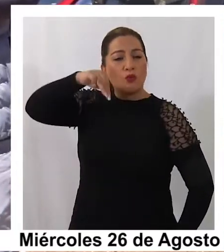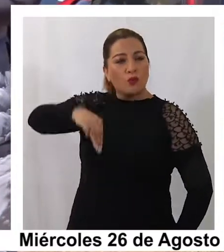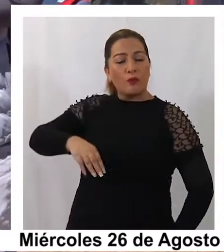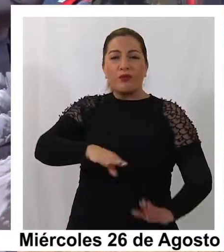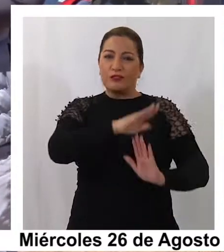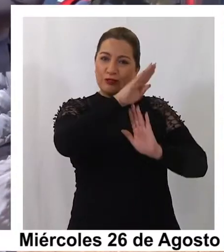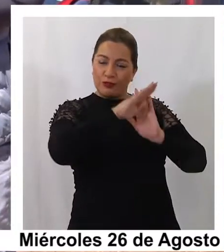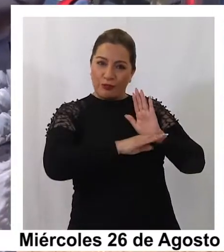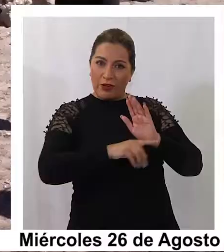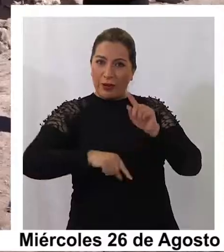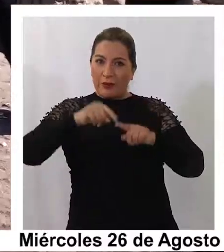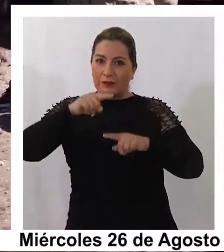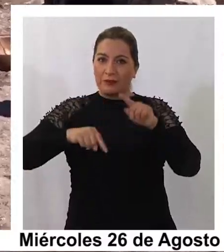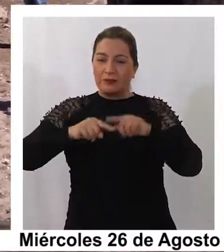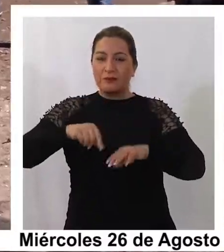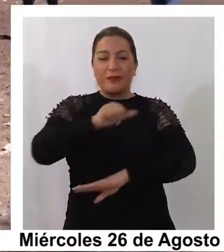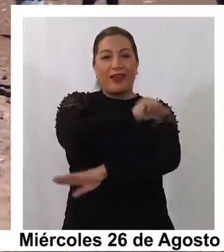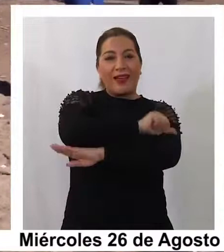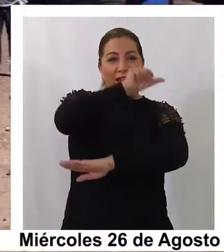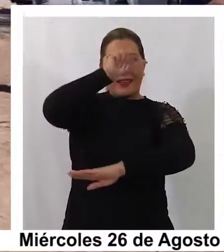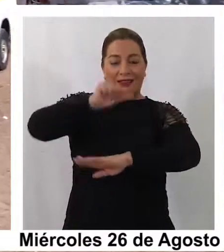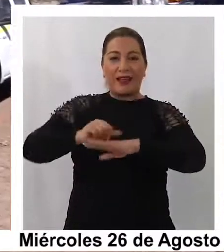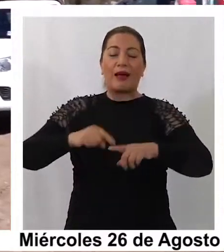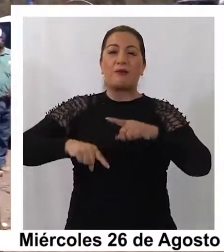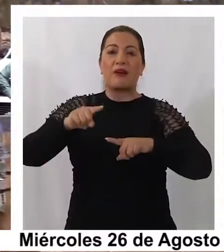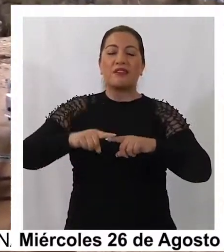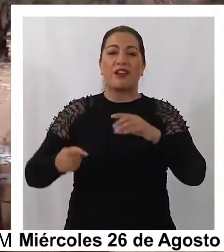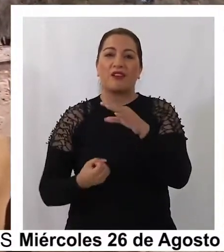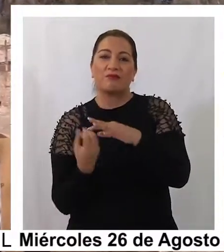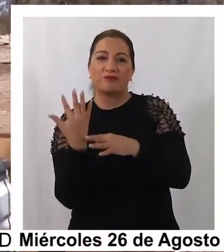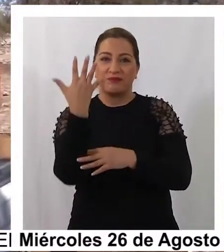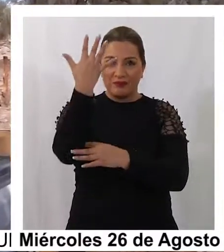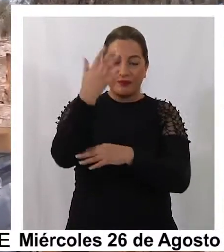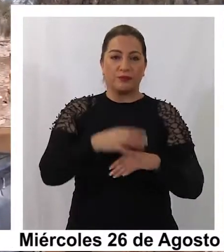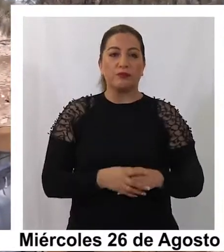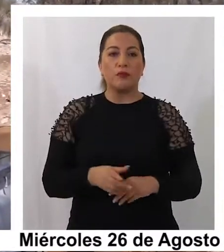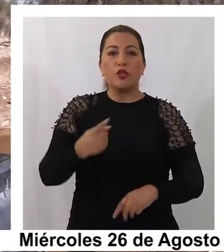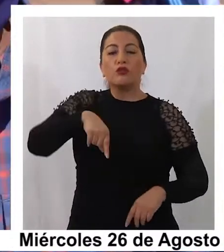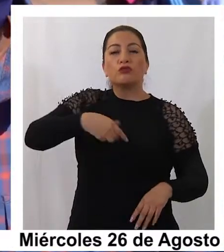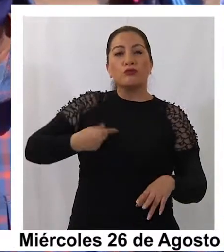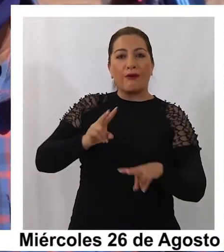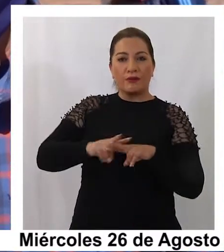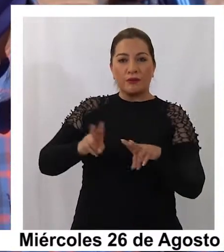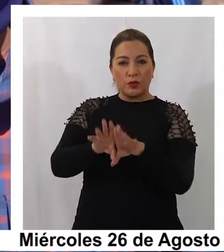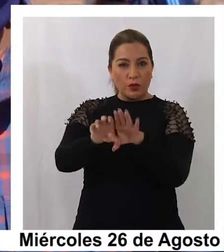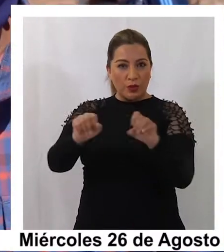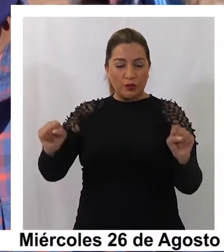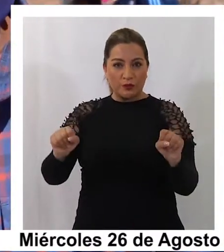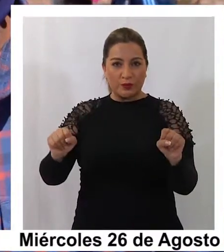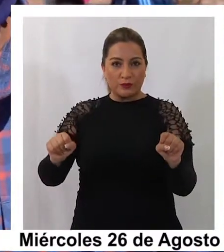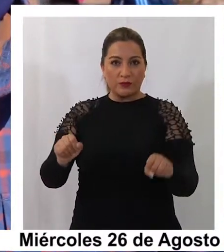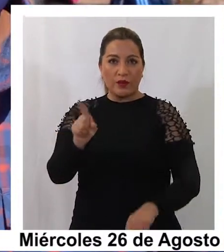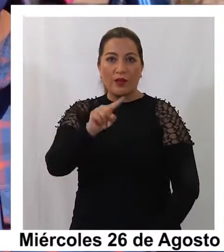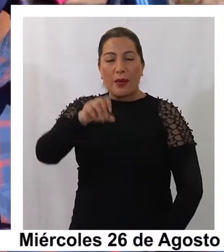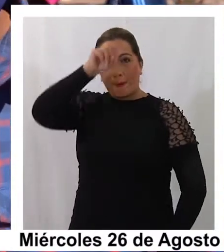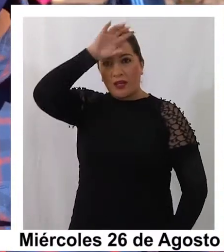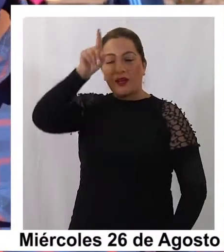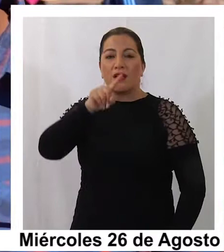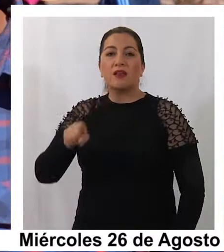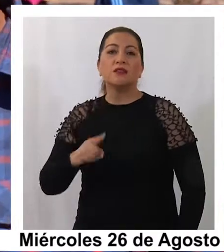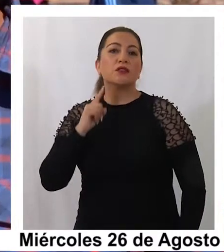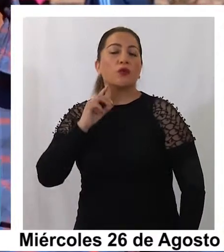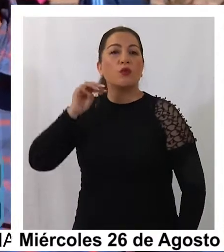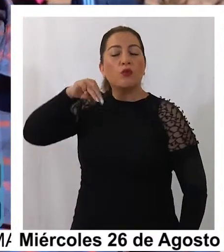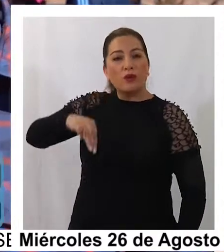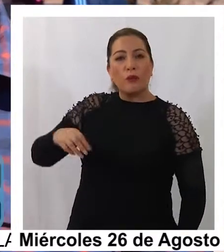su programa agrícola Atacama Tierra Fértil. Esto es en base a un convenio que se ha generado por parte de SQM con los